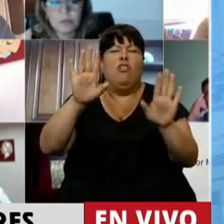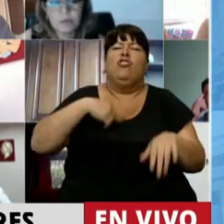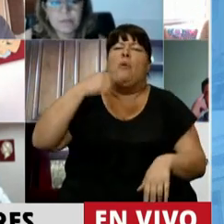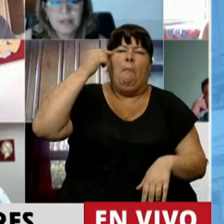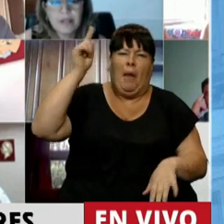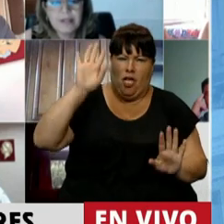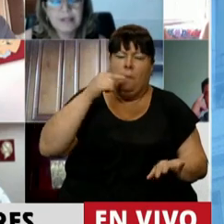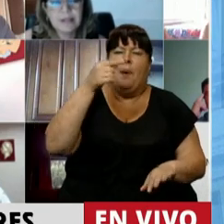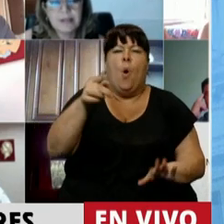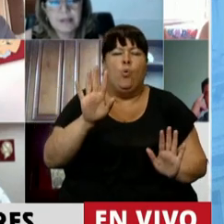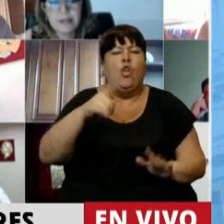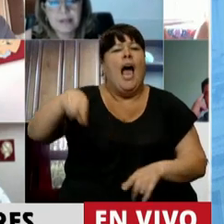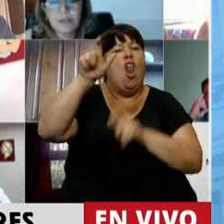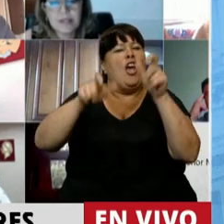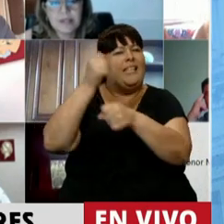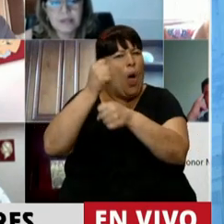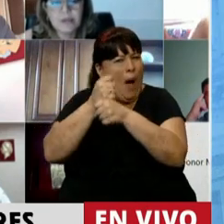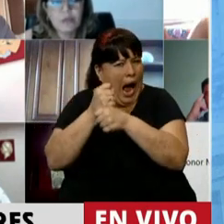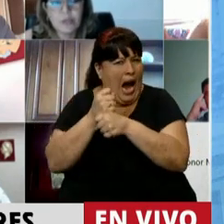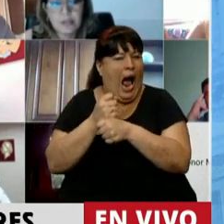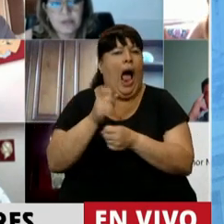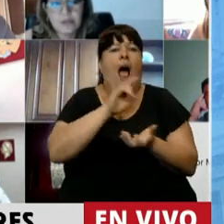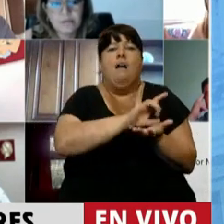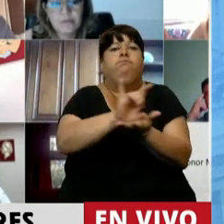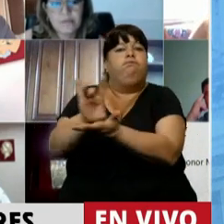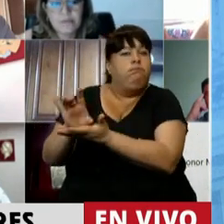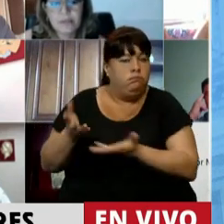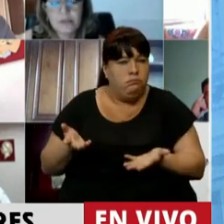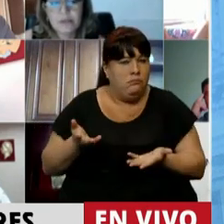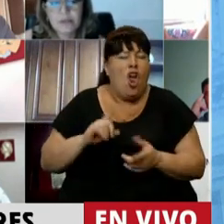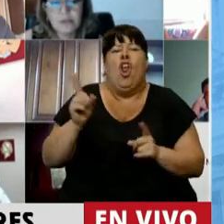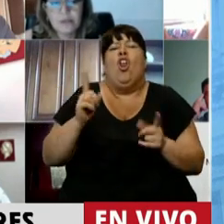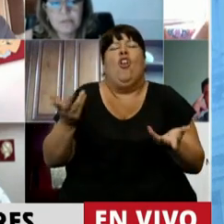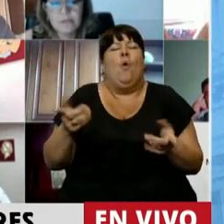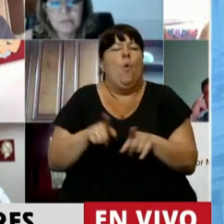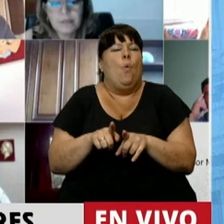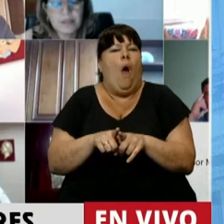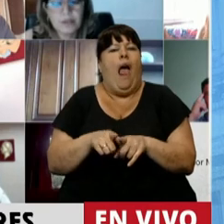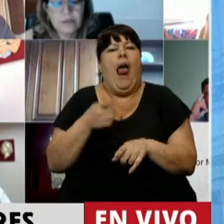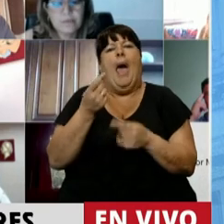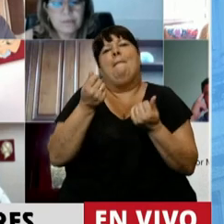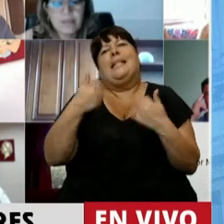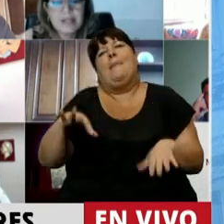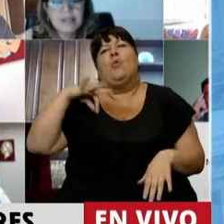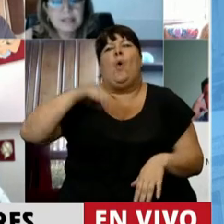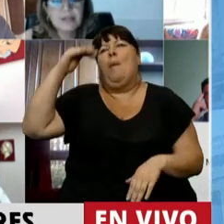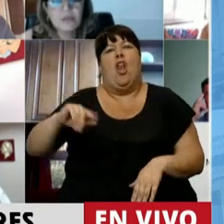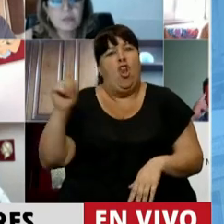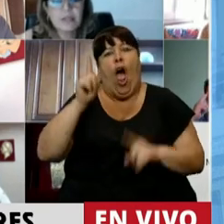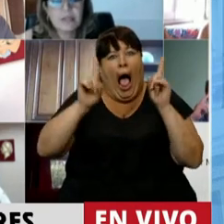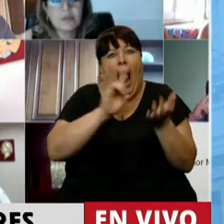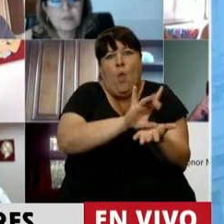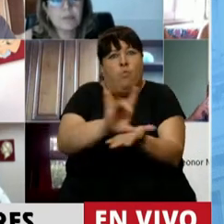pregunto, digo, los trabajadores y trabajadoras que perdieron su fuente de trabajo, no es que tuvieron pérdida salarial solamente,